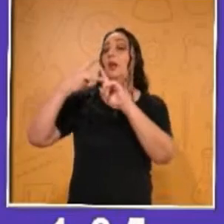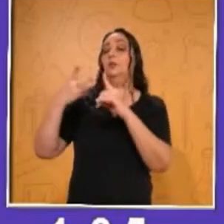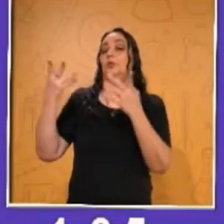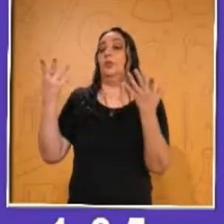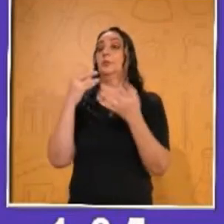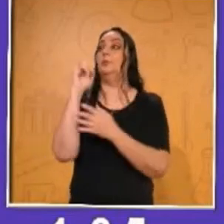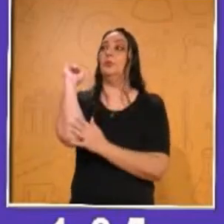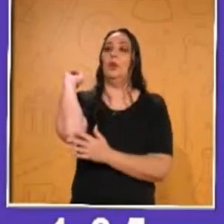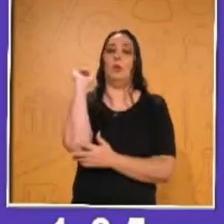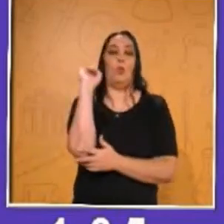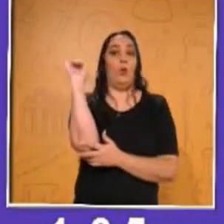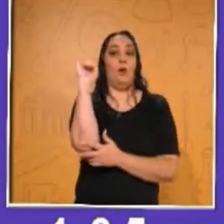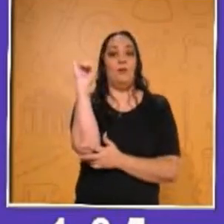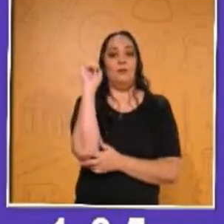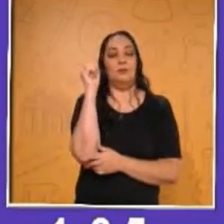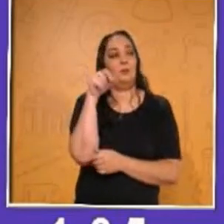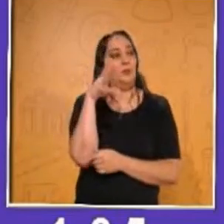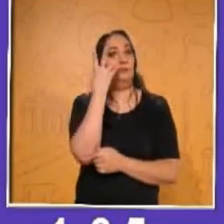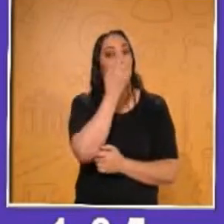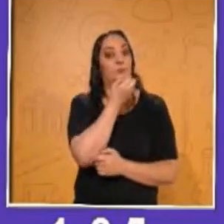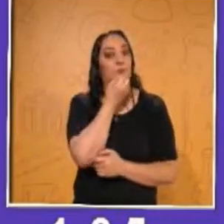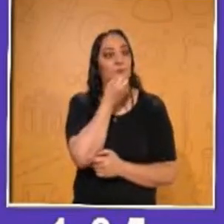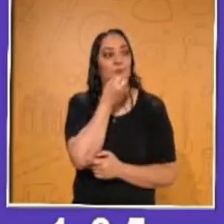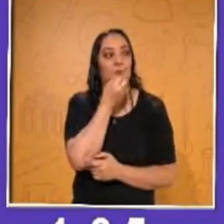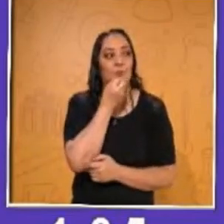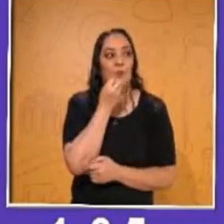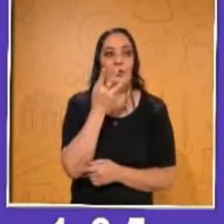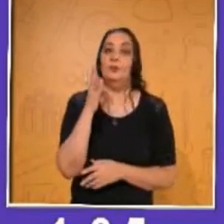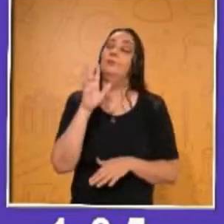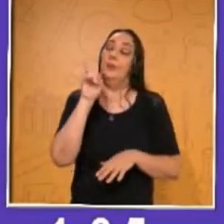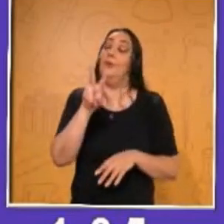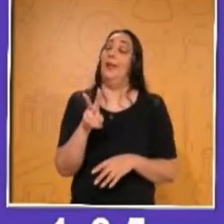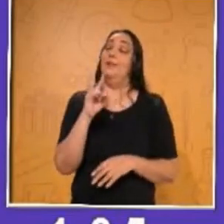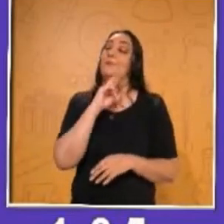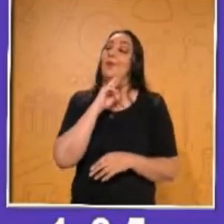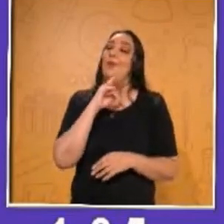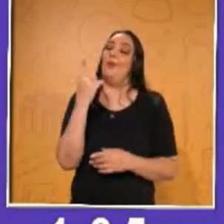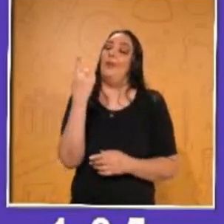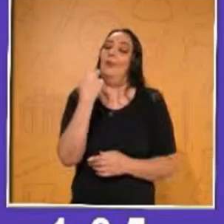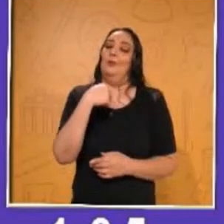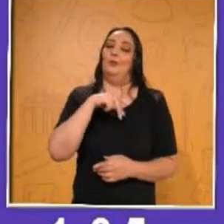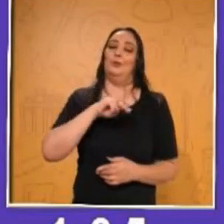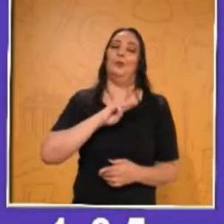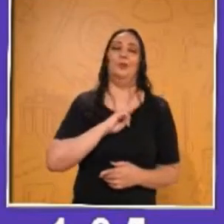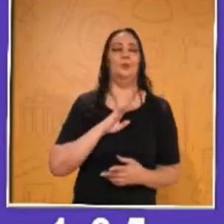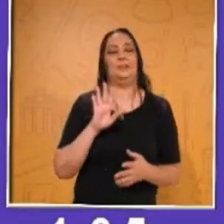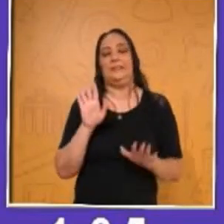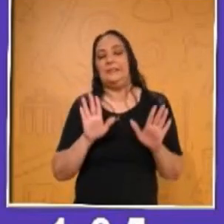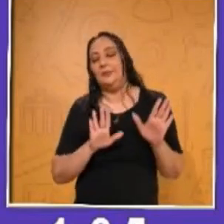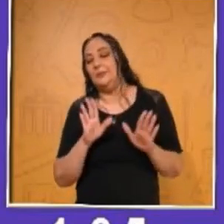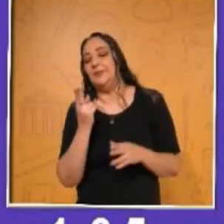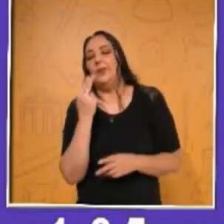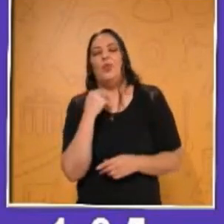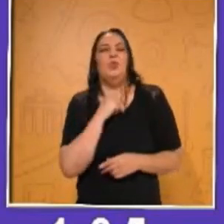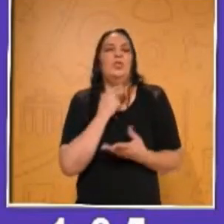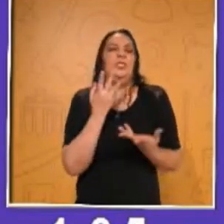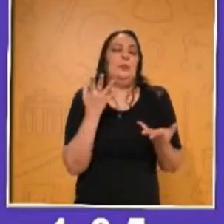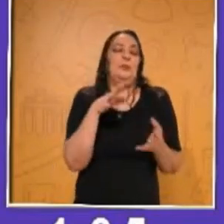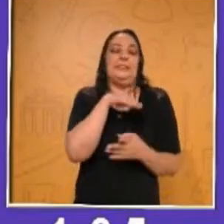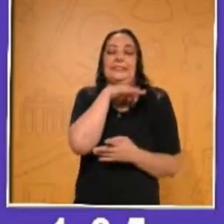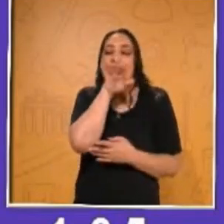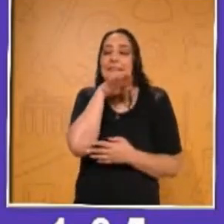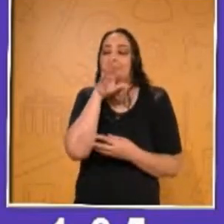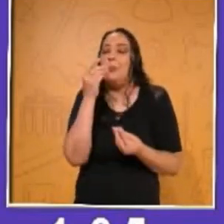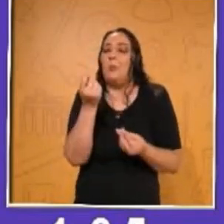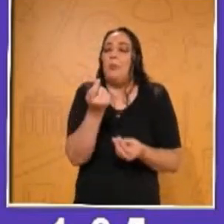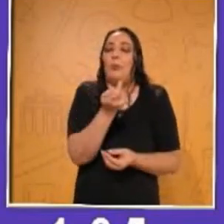jueves, que también le quedó muy bonita. Sí le quedó mejor que nosotros. Sí, creo que nosotros hicimos un poquito de desastre, pero